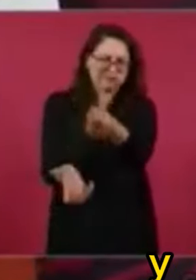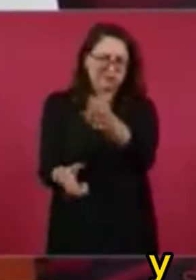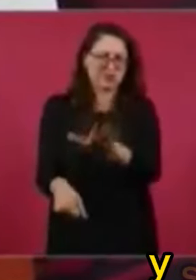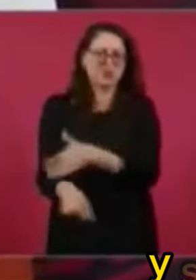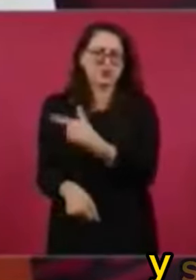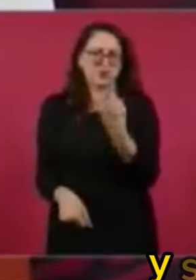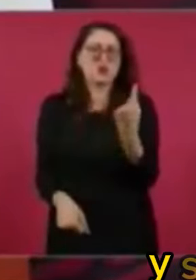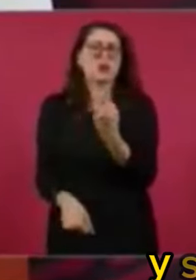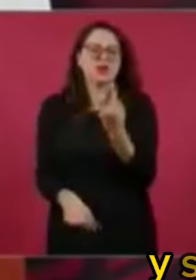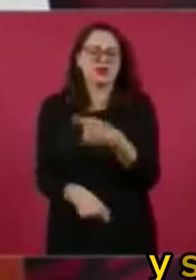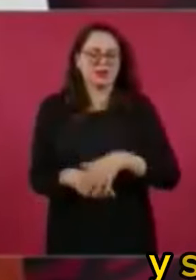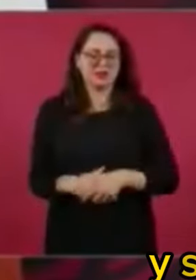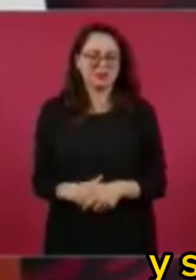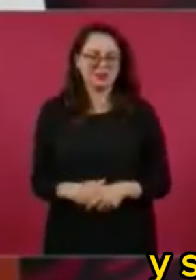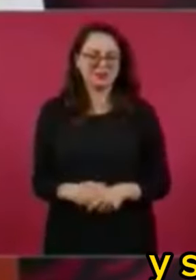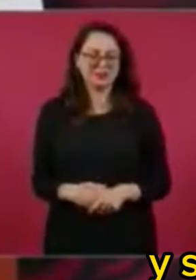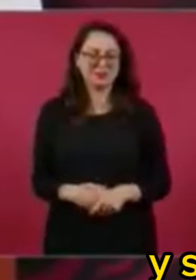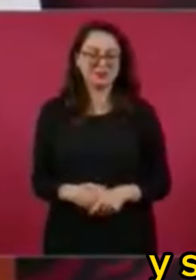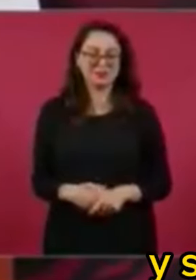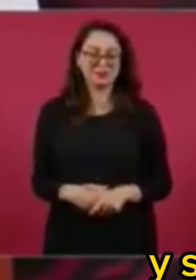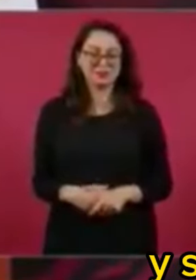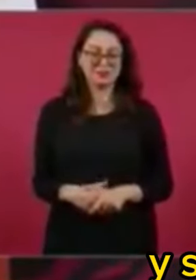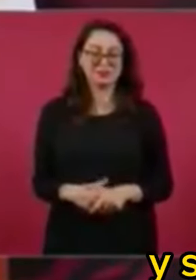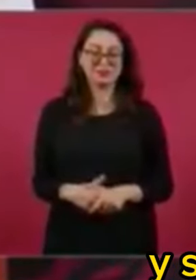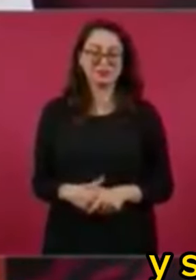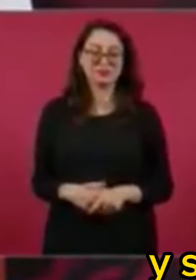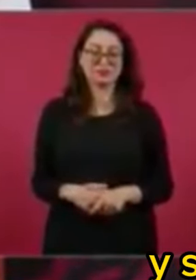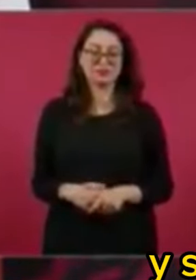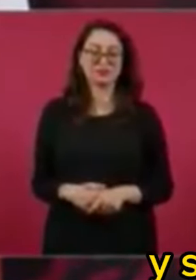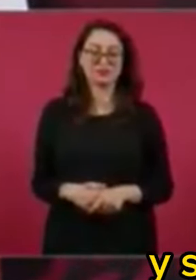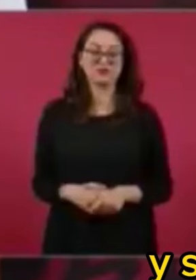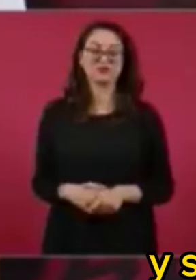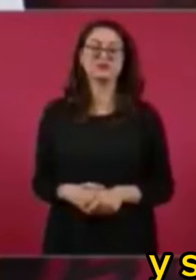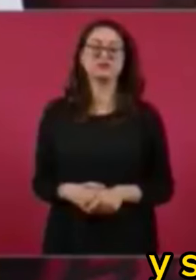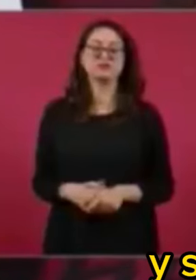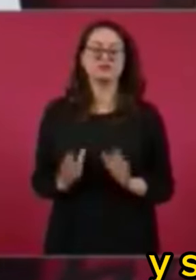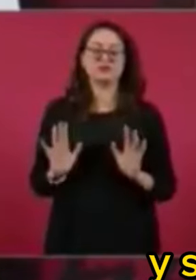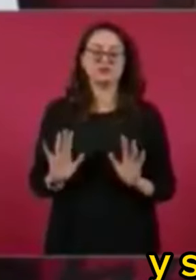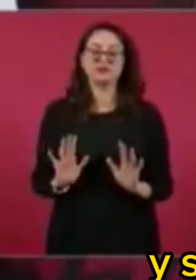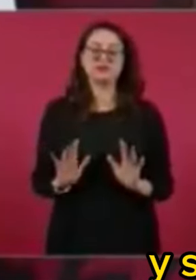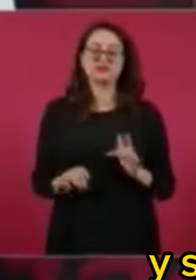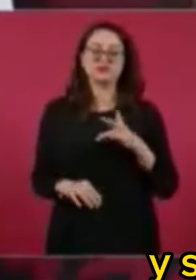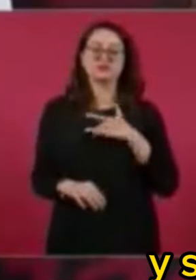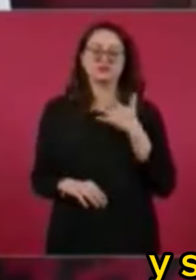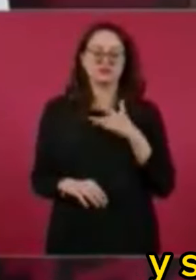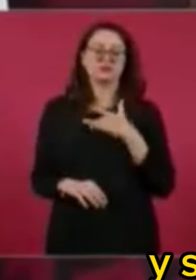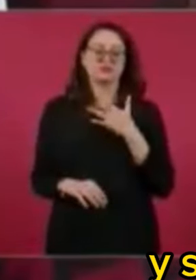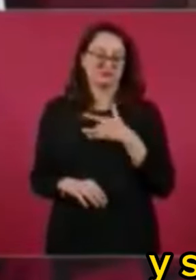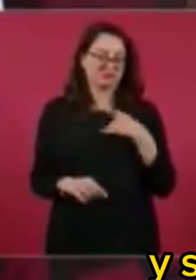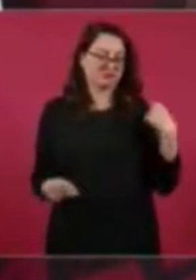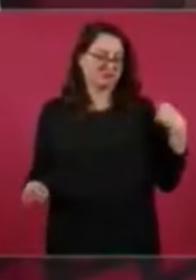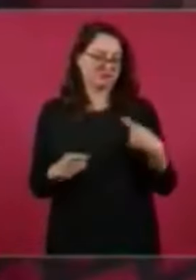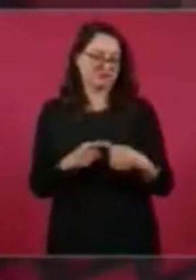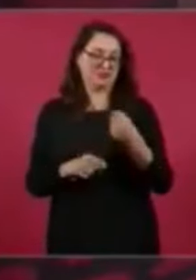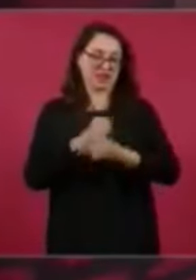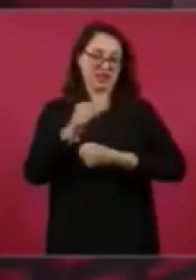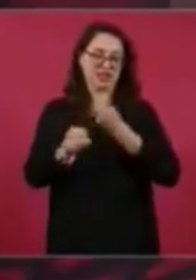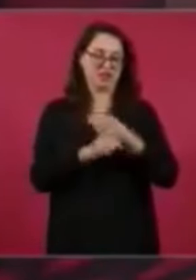seguro que le dieron más en ese año